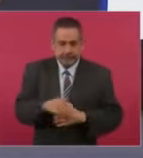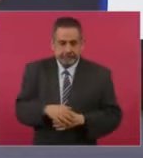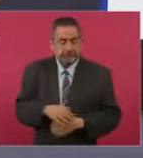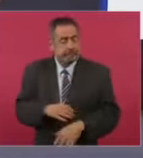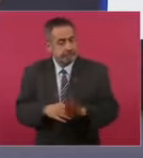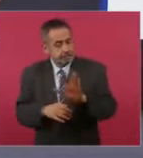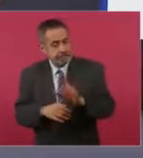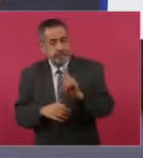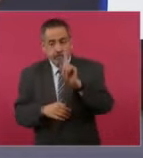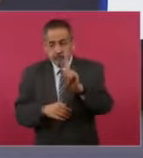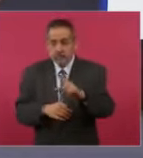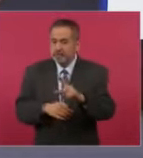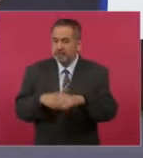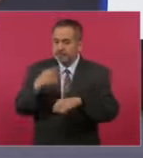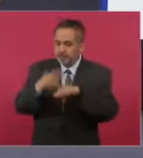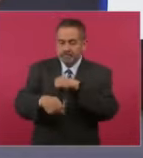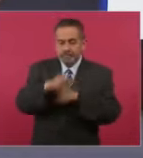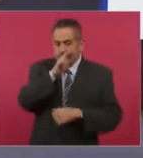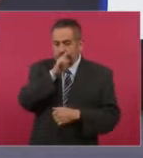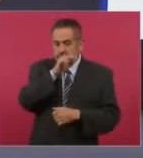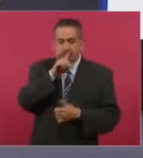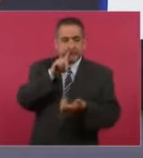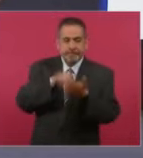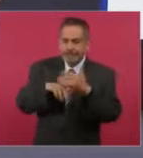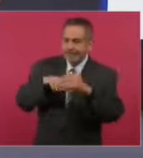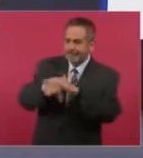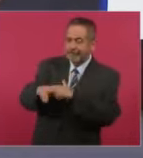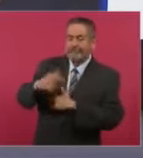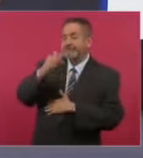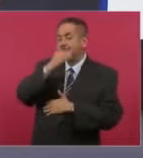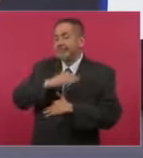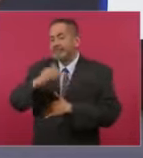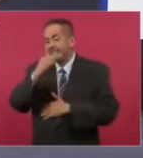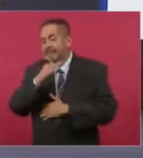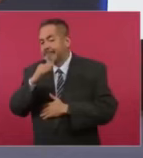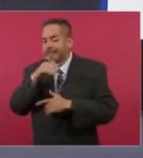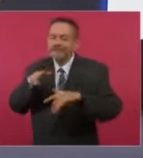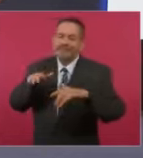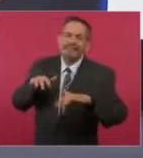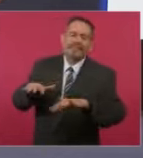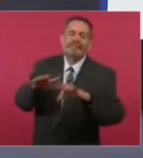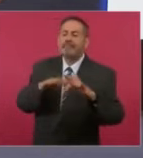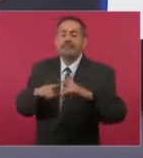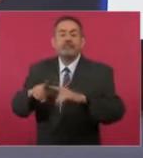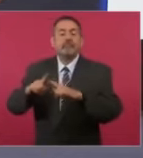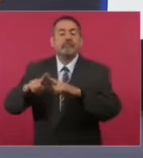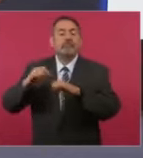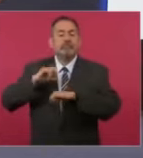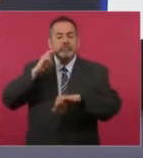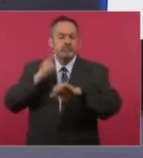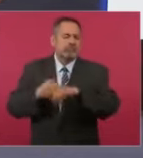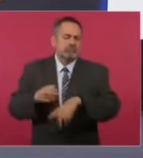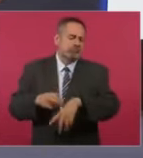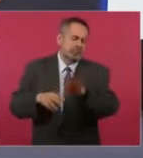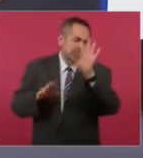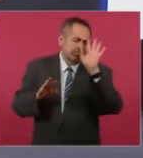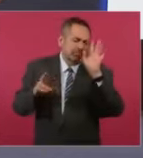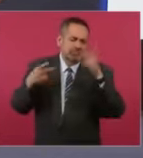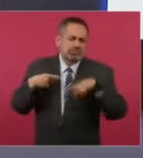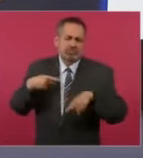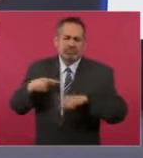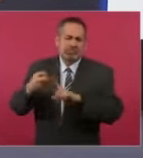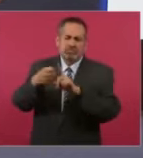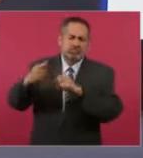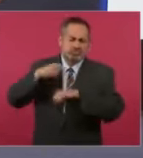preocupa es que estas fiestas pueden ser, desde luego, organizadas por distintas personas,